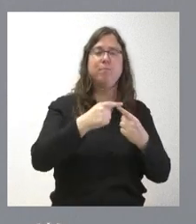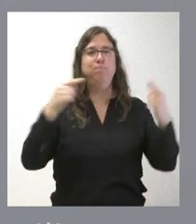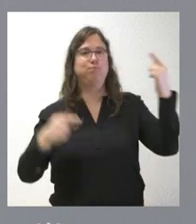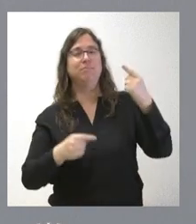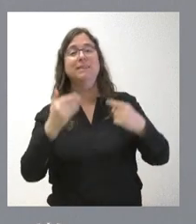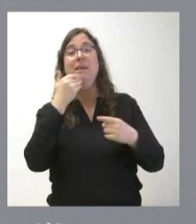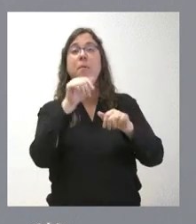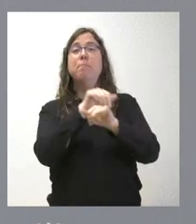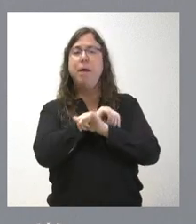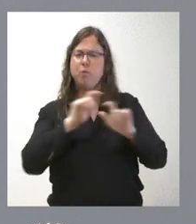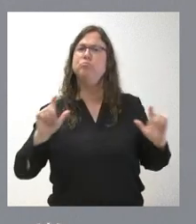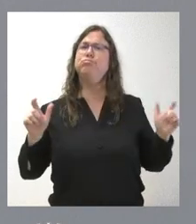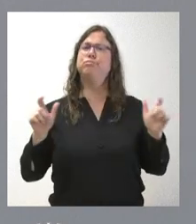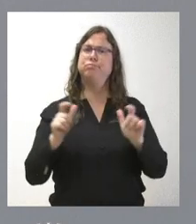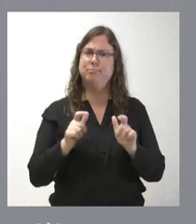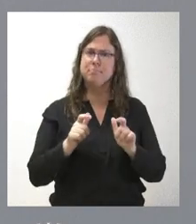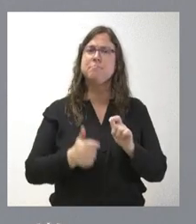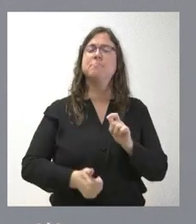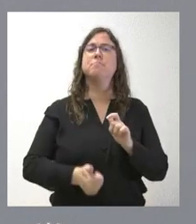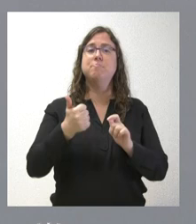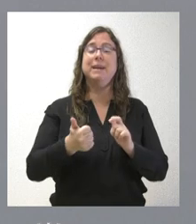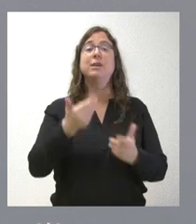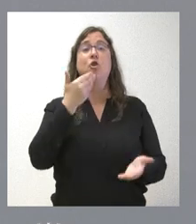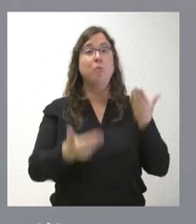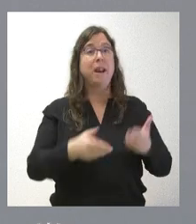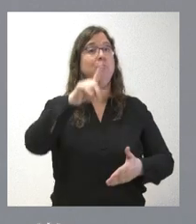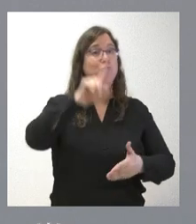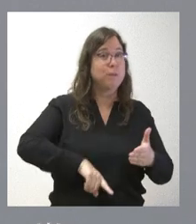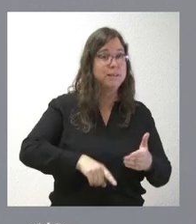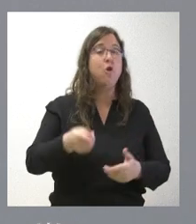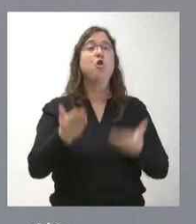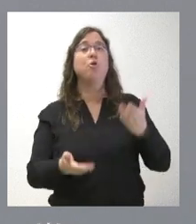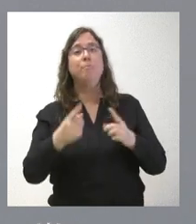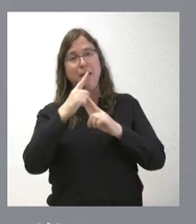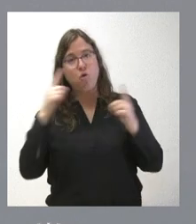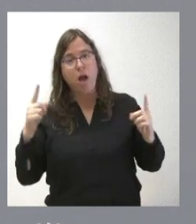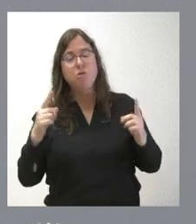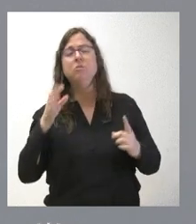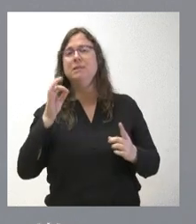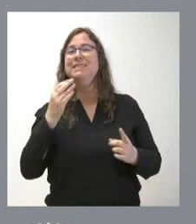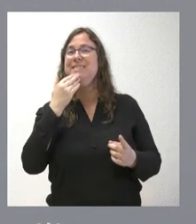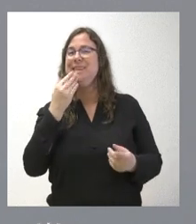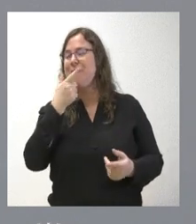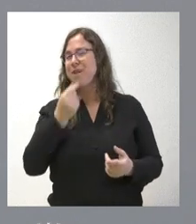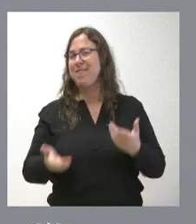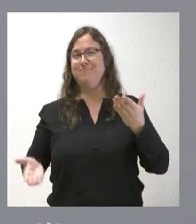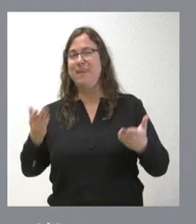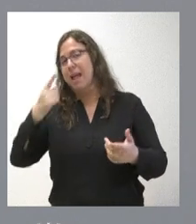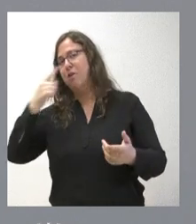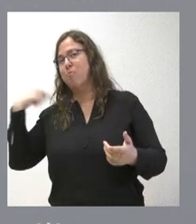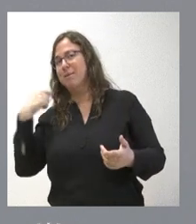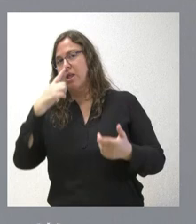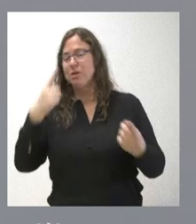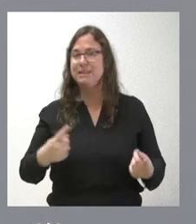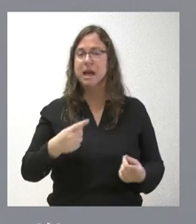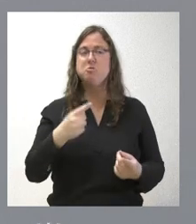paro en Castilla y León. Esta reducción es mayor, tanto en términos mensuales como interanuales. En concreto, en términos interanuales, que es el que siempre tratamos de valorar en mayor medida,